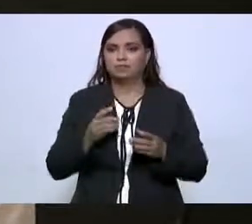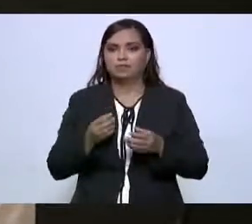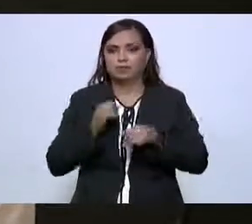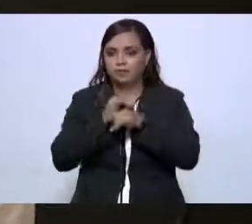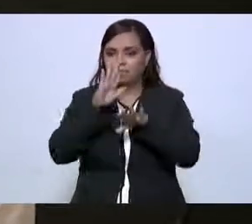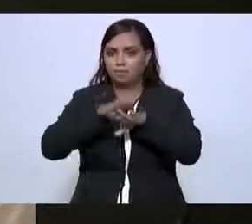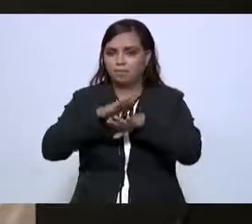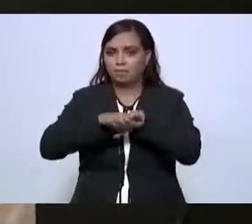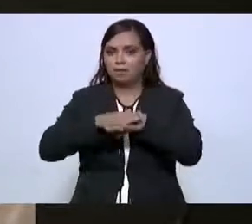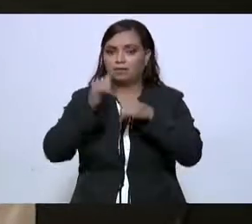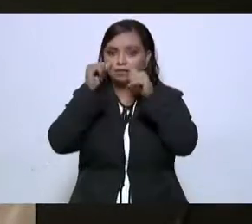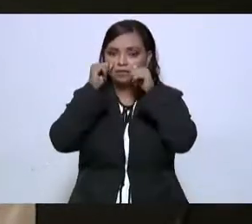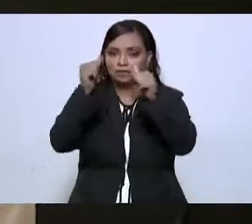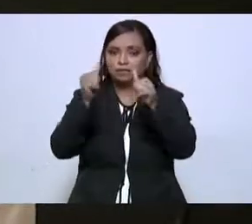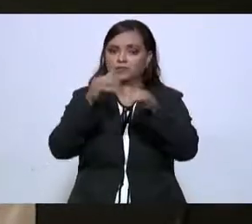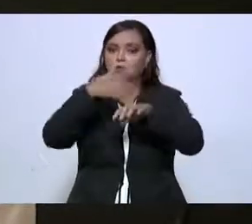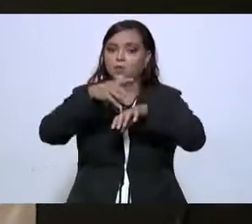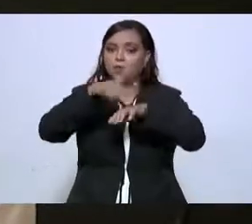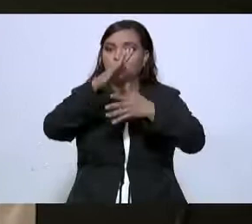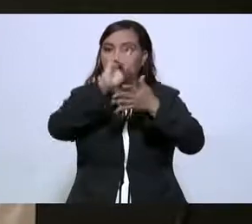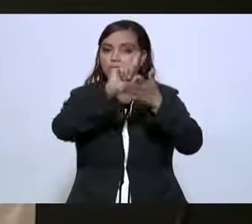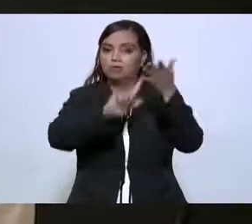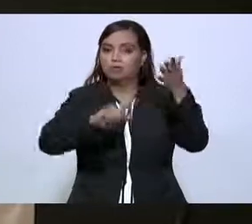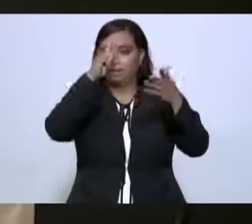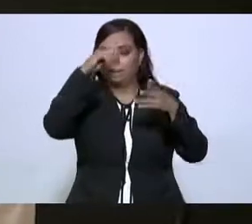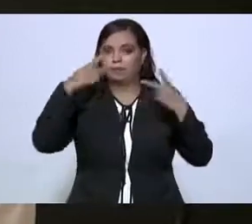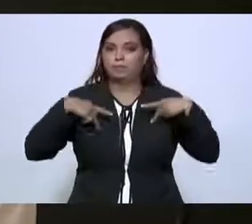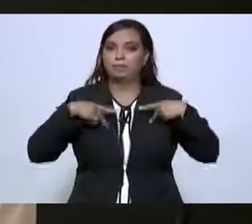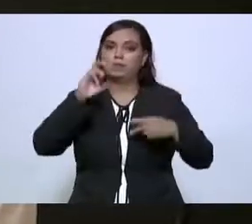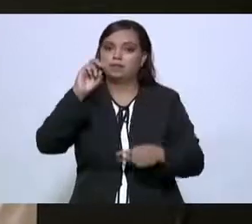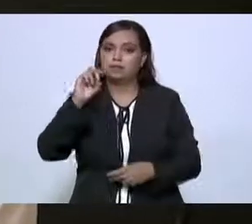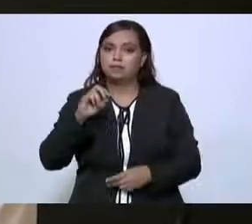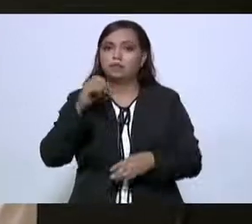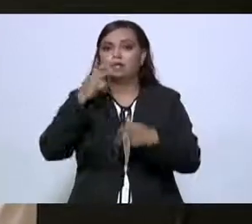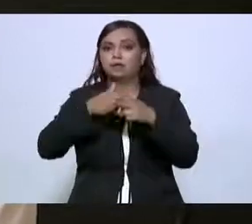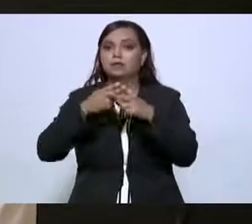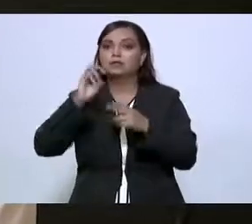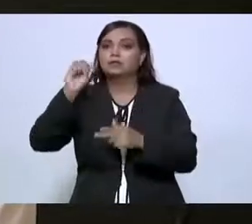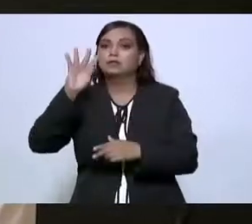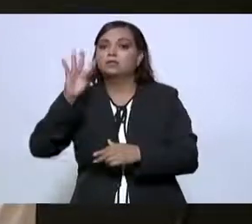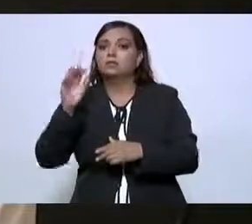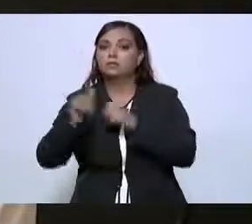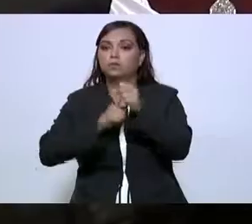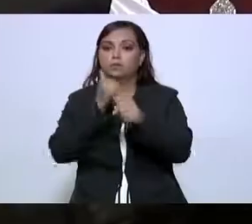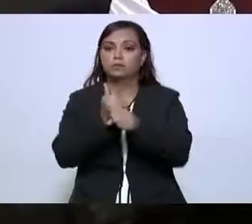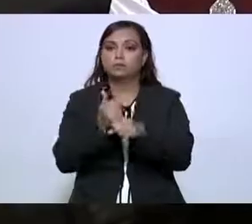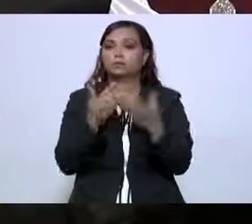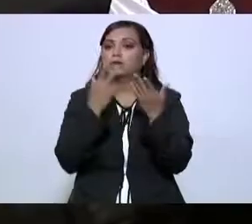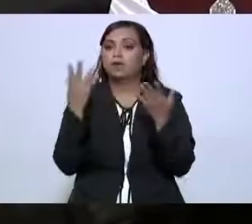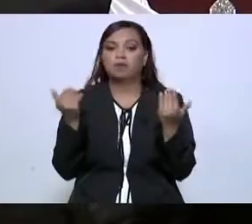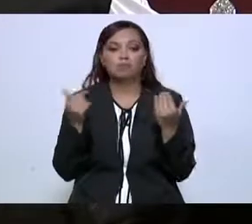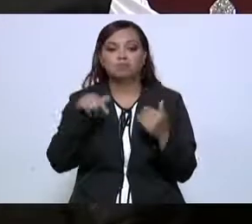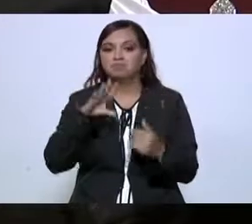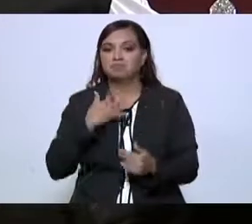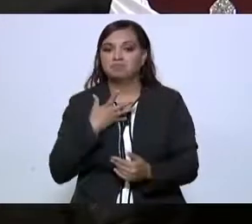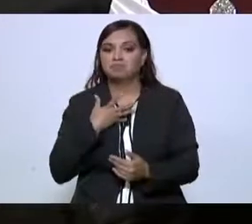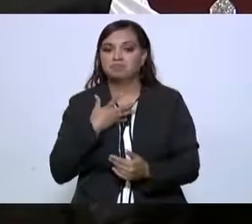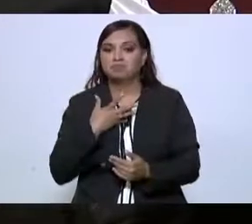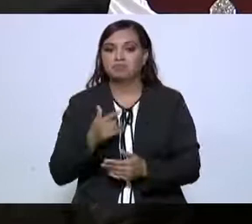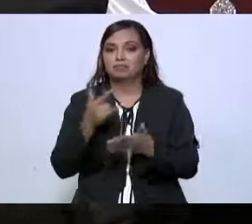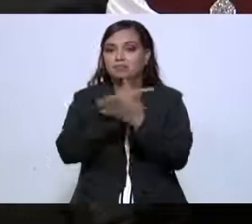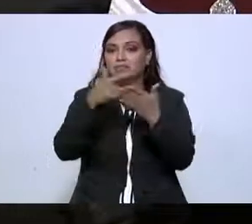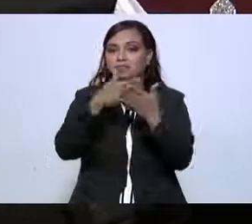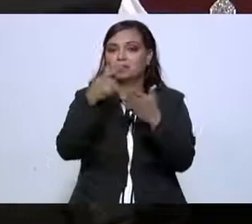padrón de la pensión para las personas entre 30 y 64 años que aún no habían sido cubiertos